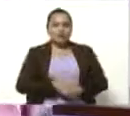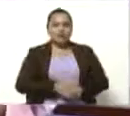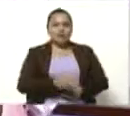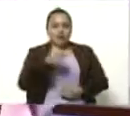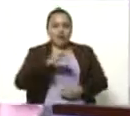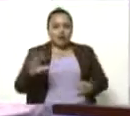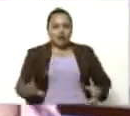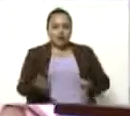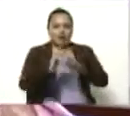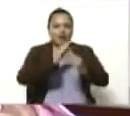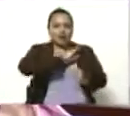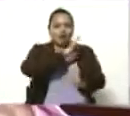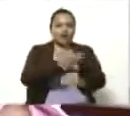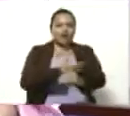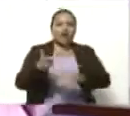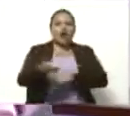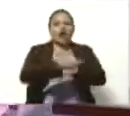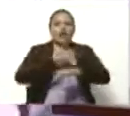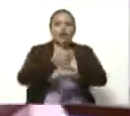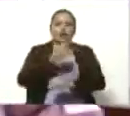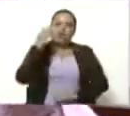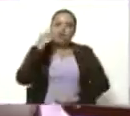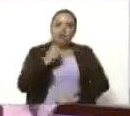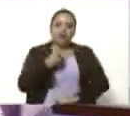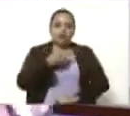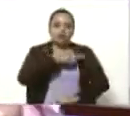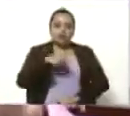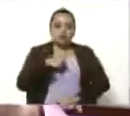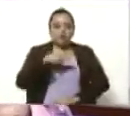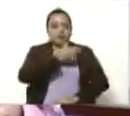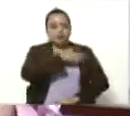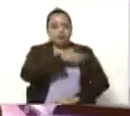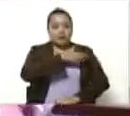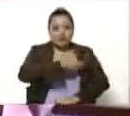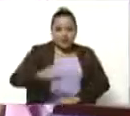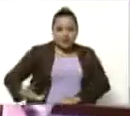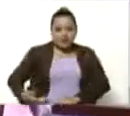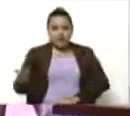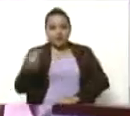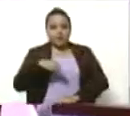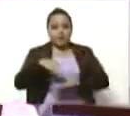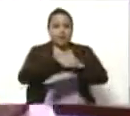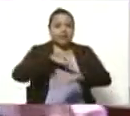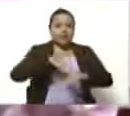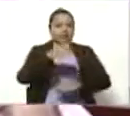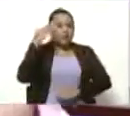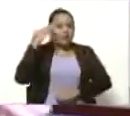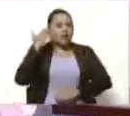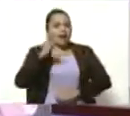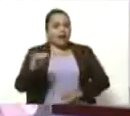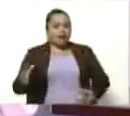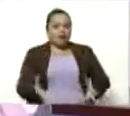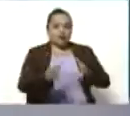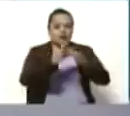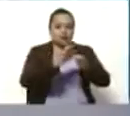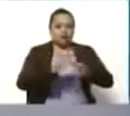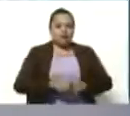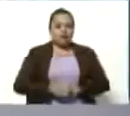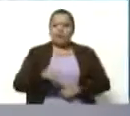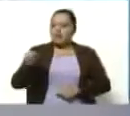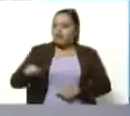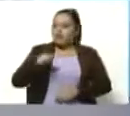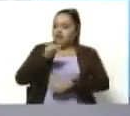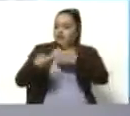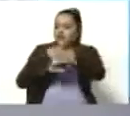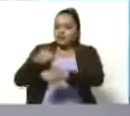compañía y la fortaleza de nuestro gobierno bolivariano, desde nuestro presidente y todos sus ministros, para que sepan que ahí estamos con ellos. Dice, Misha, tenemos un